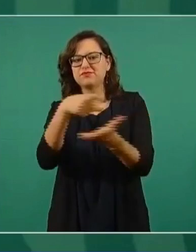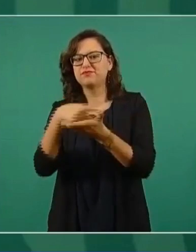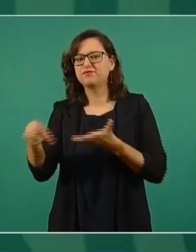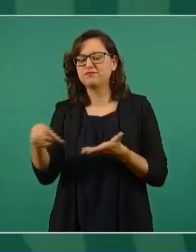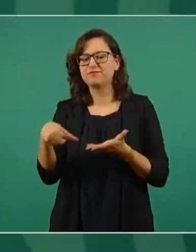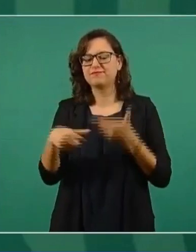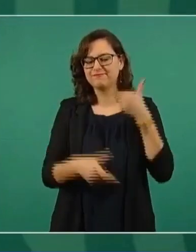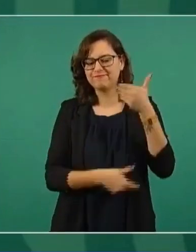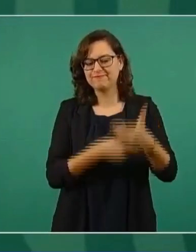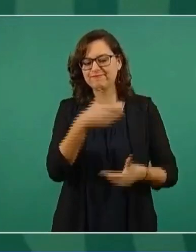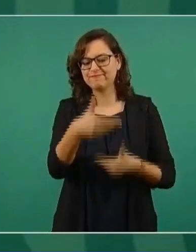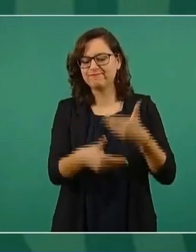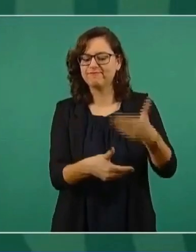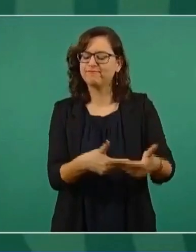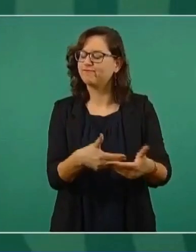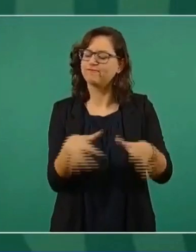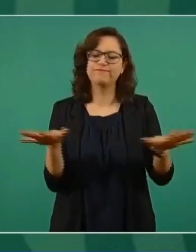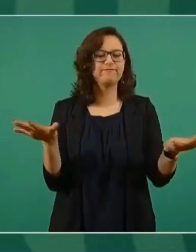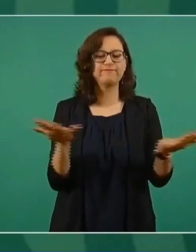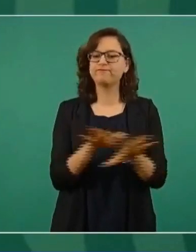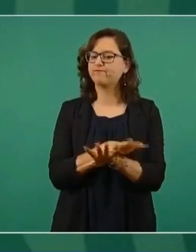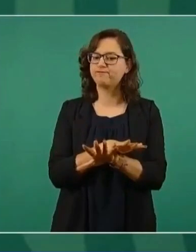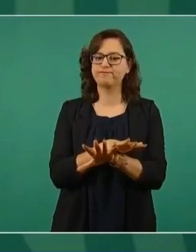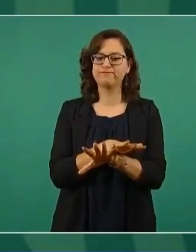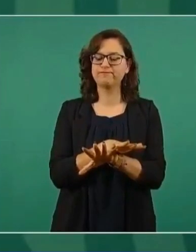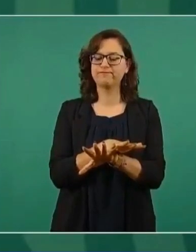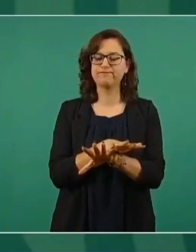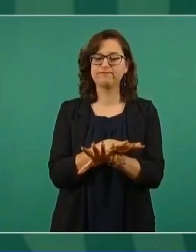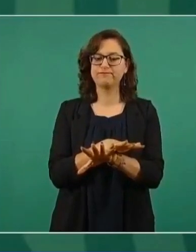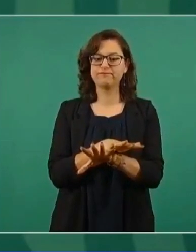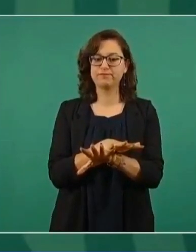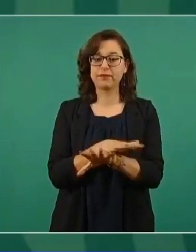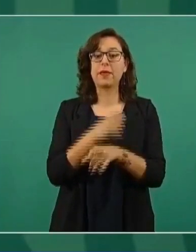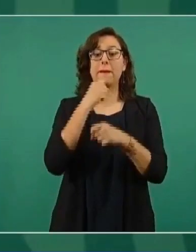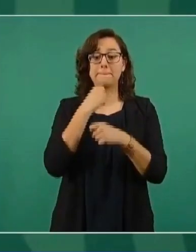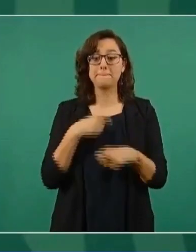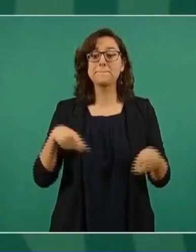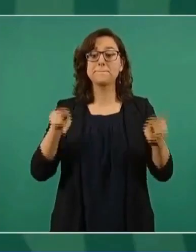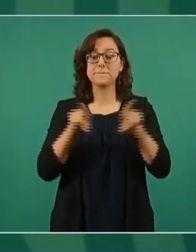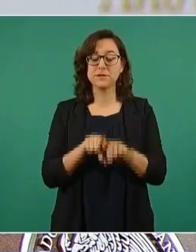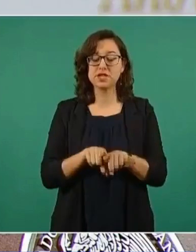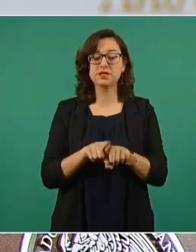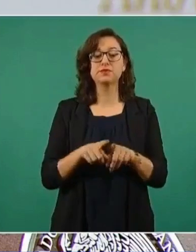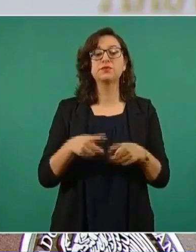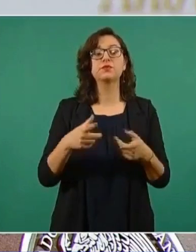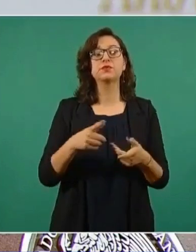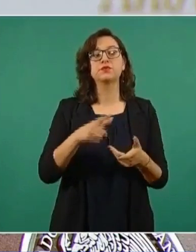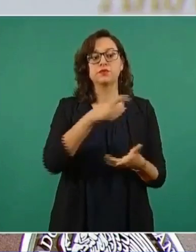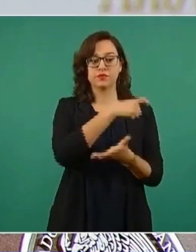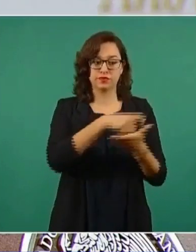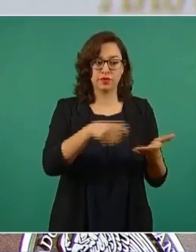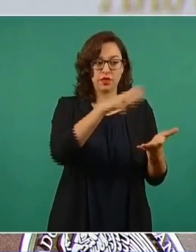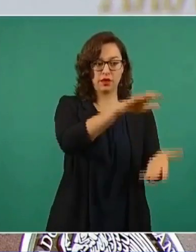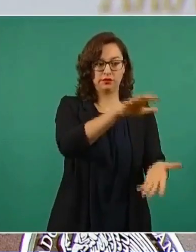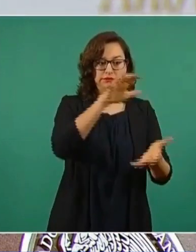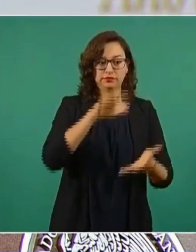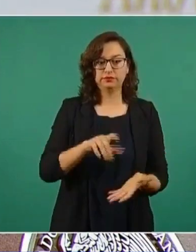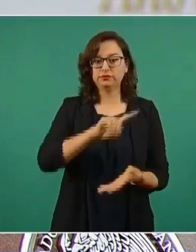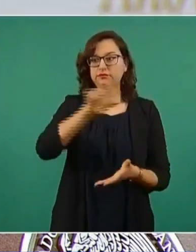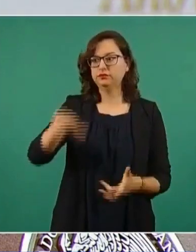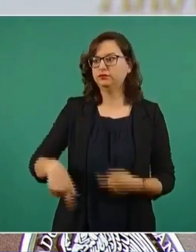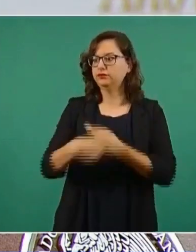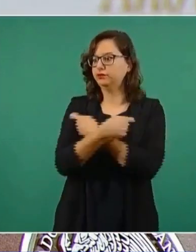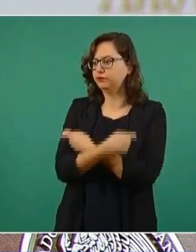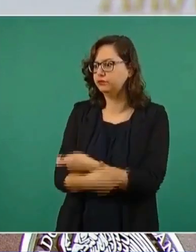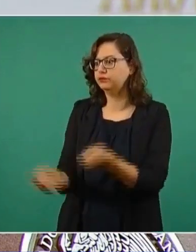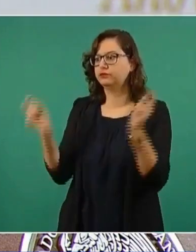la distribución de los medicamentos para garantizar el abasto a